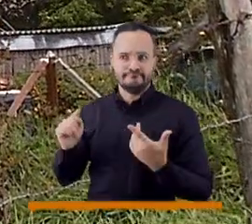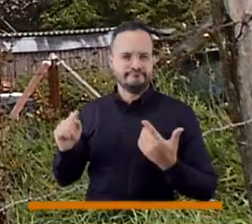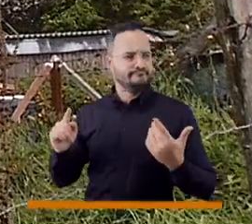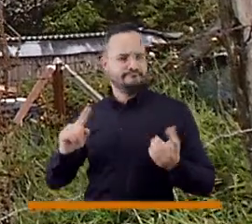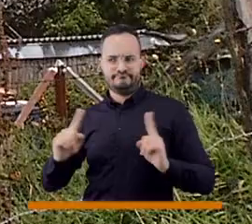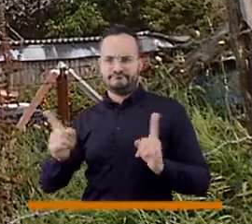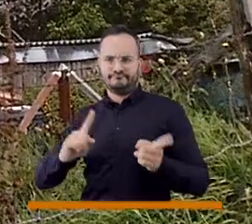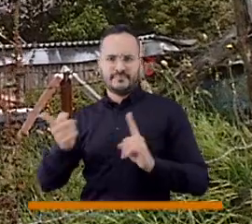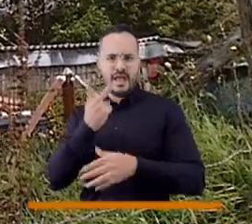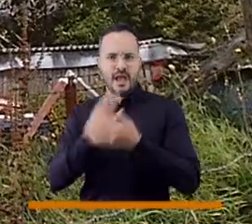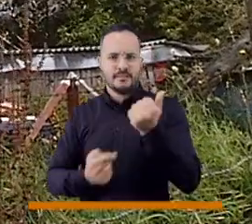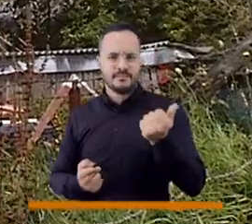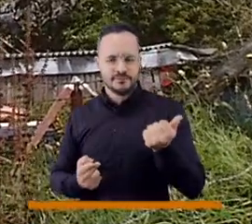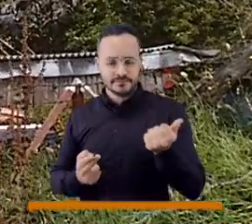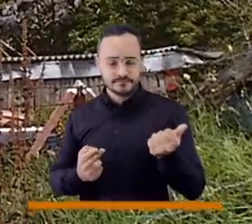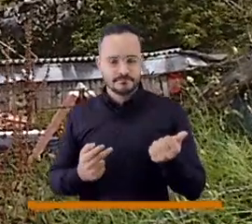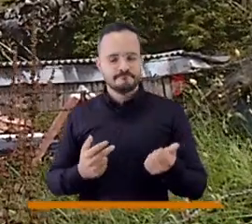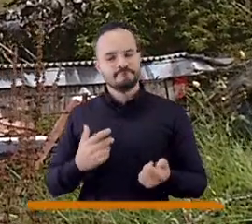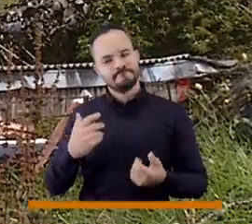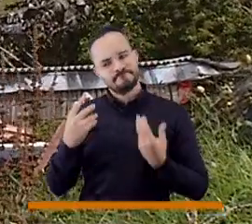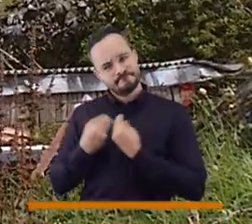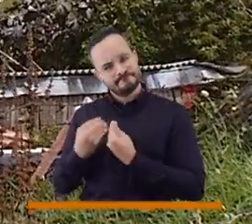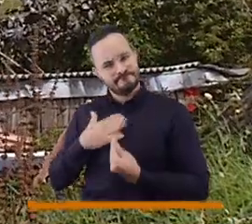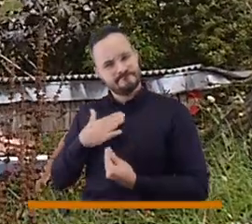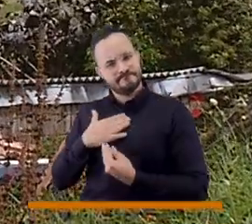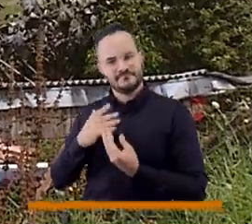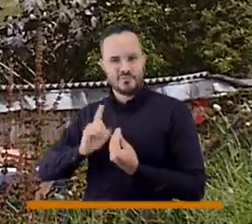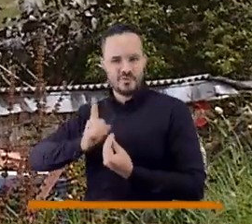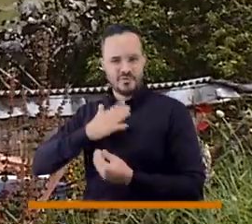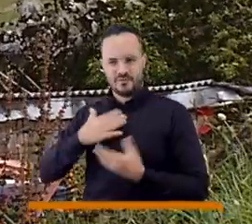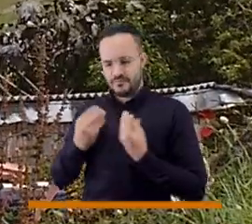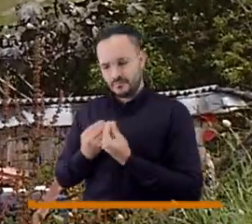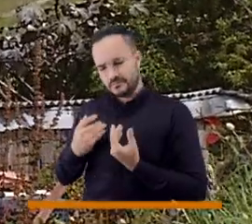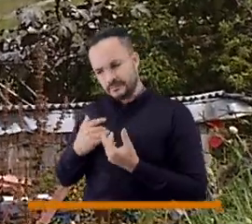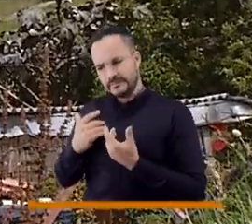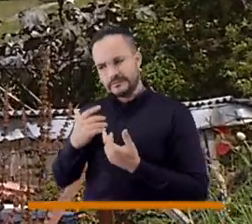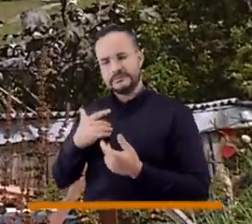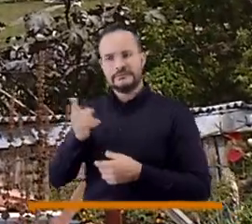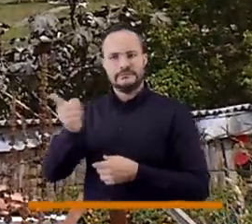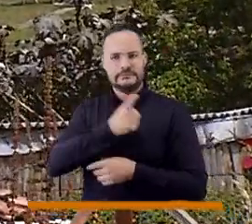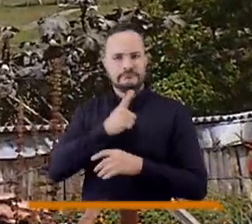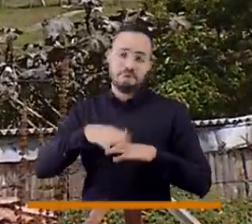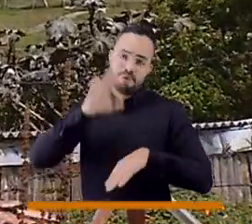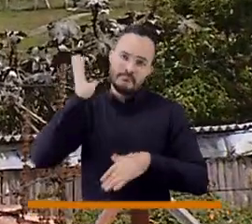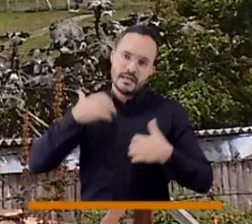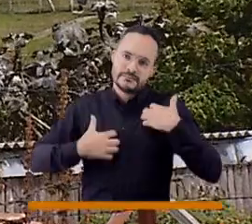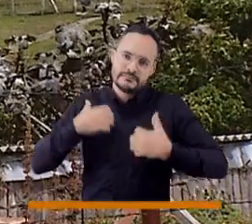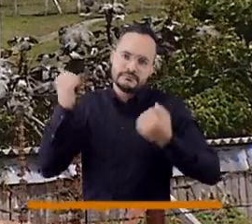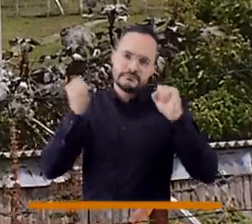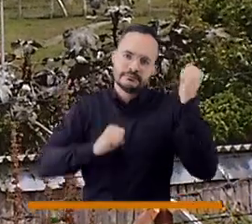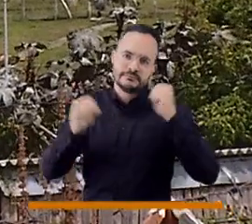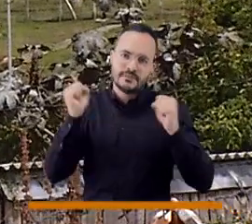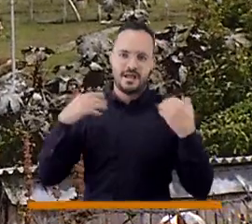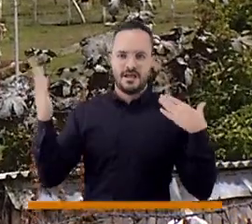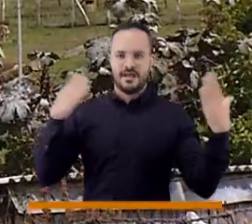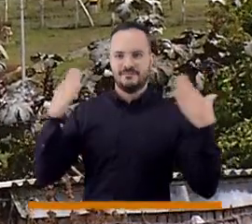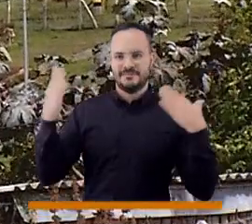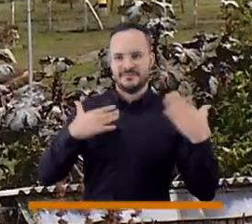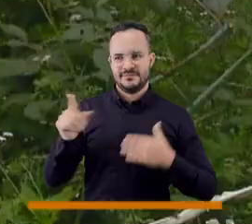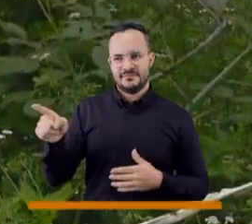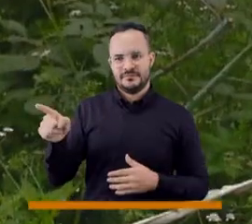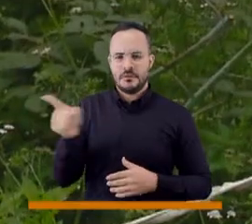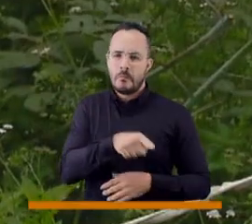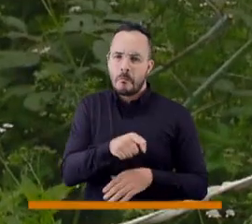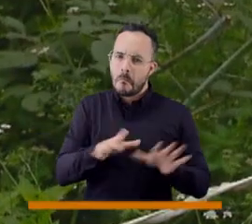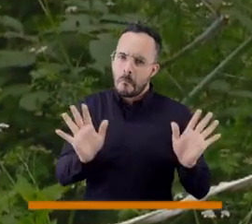Medellín. Como muchas personas que vemos que están afectadas son campesinas, muchas veces la angustia de nosotros es